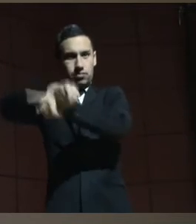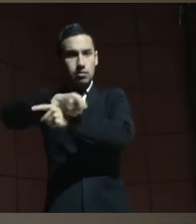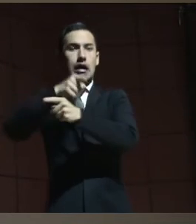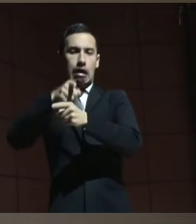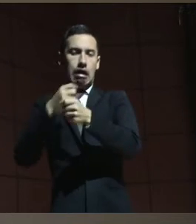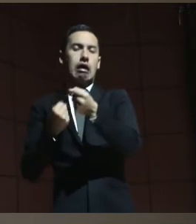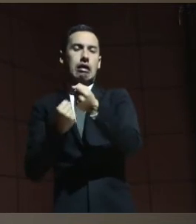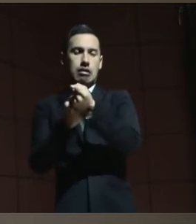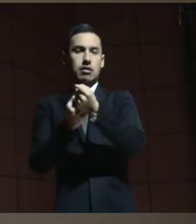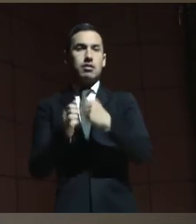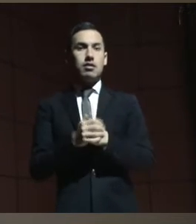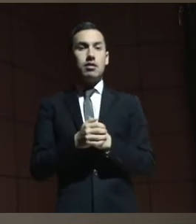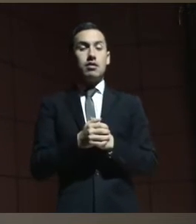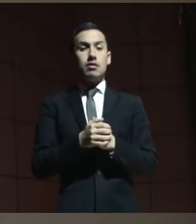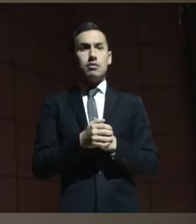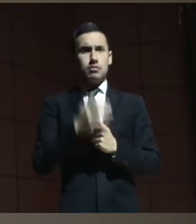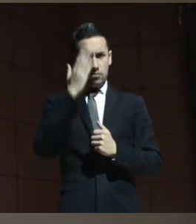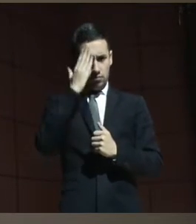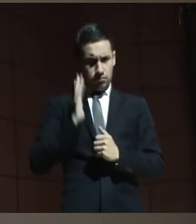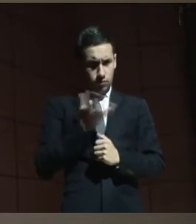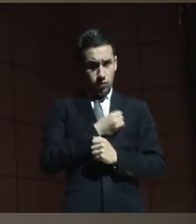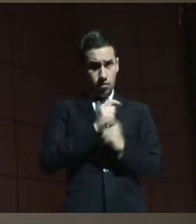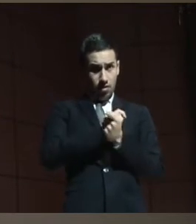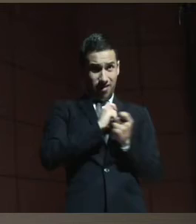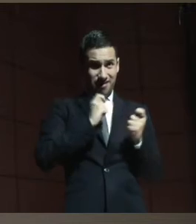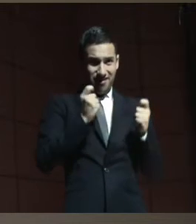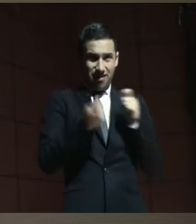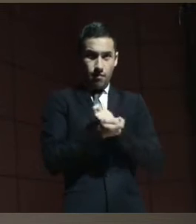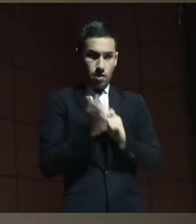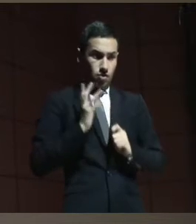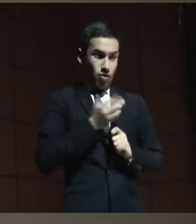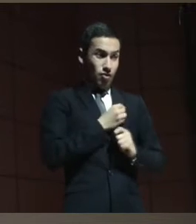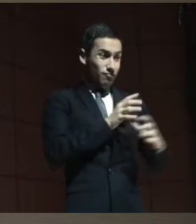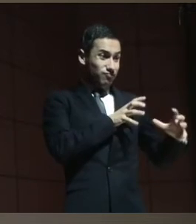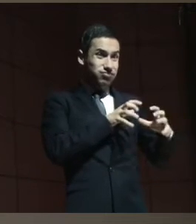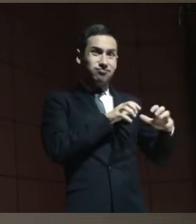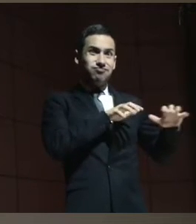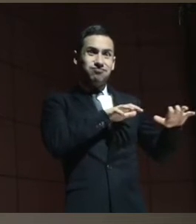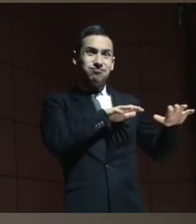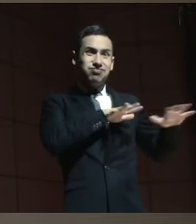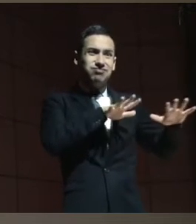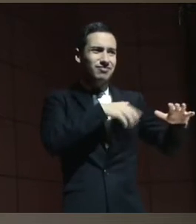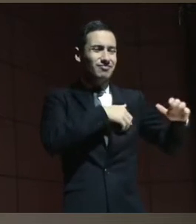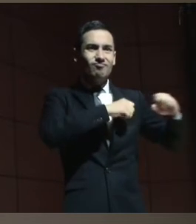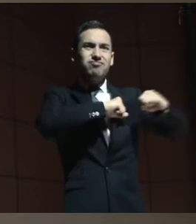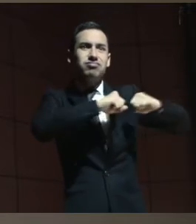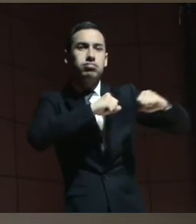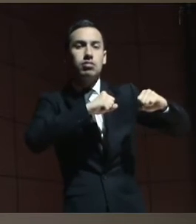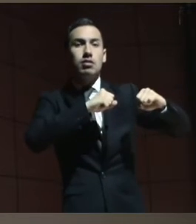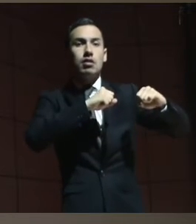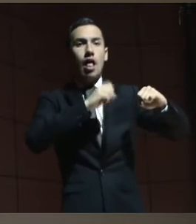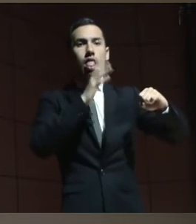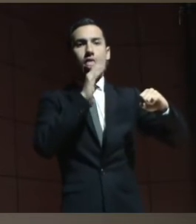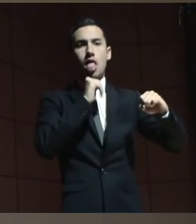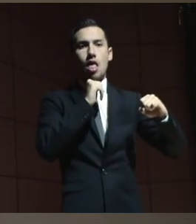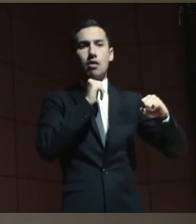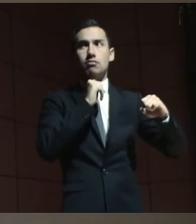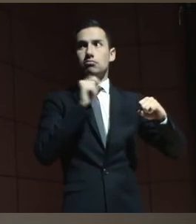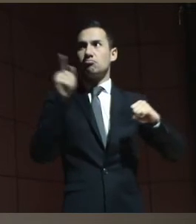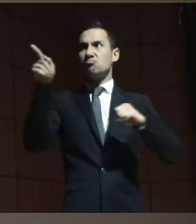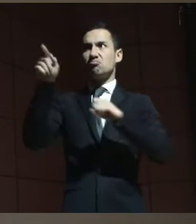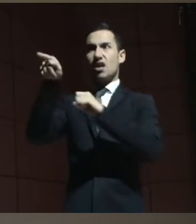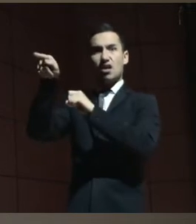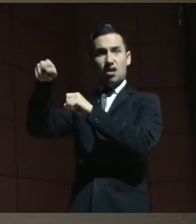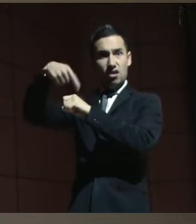no lo cambiamos nosotros, los funcionarios, los que estamos, la sociedad, no va a ser